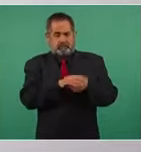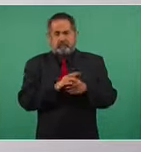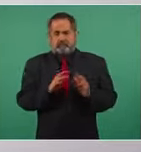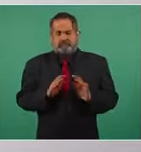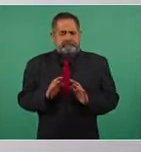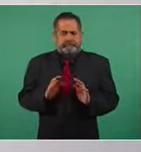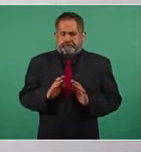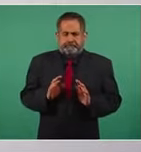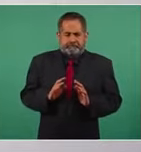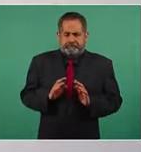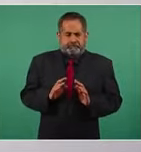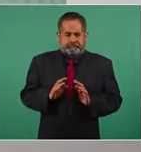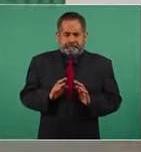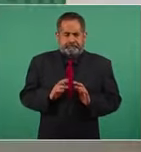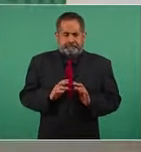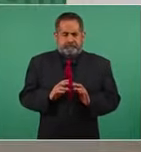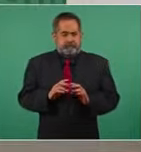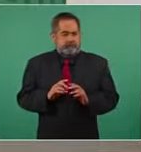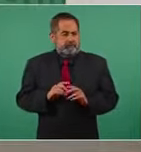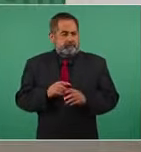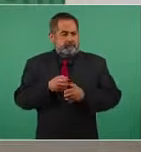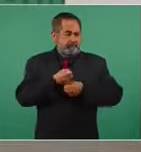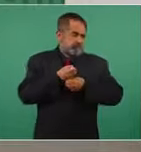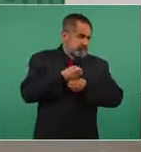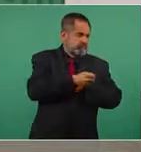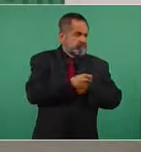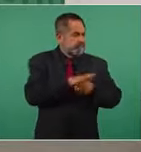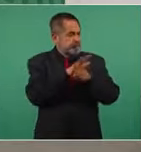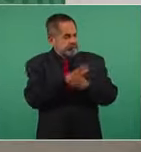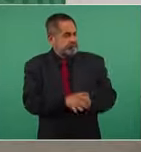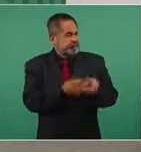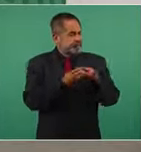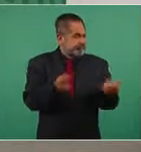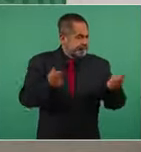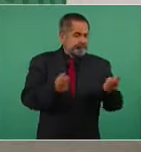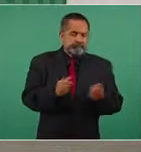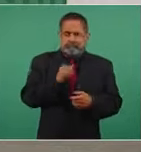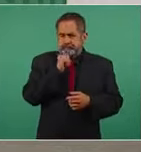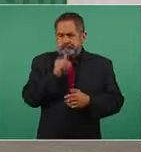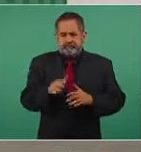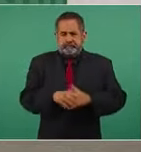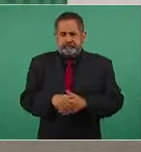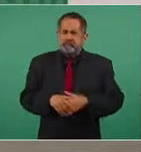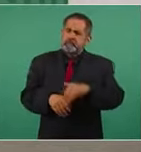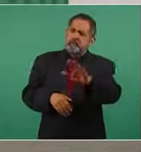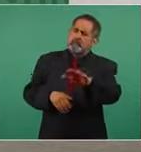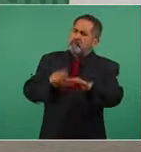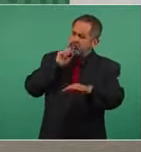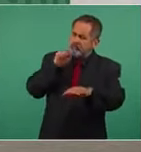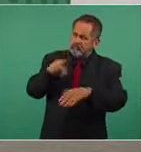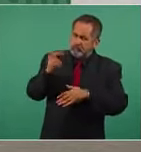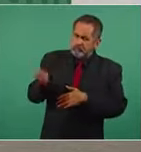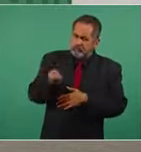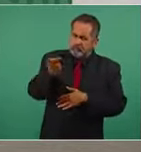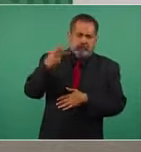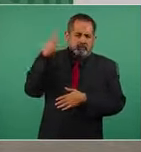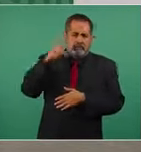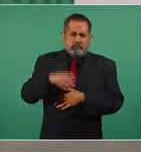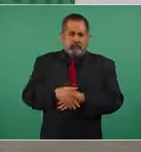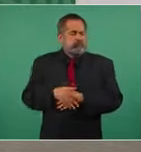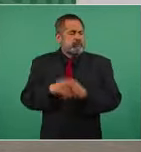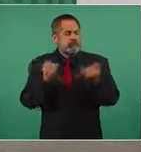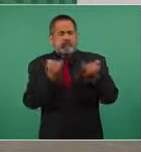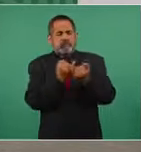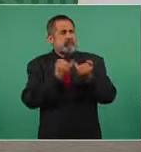a resolver por la fuerza, nada. También en Puebla, presidente, se está checando esa situación. todos